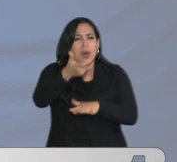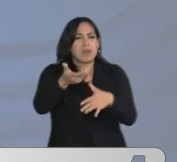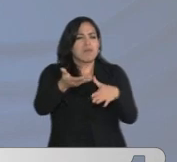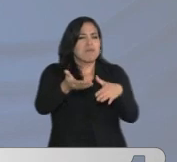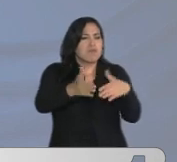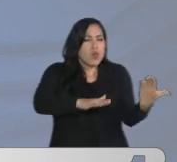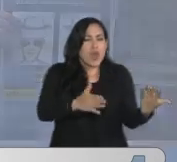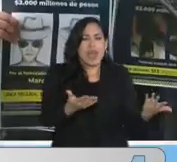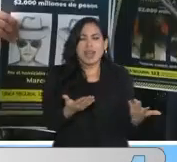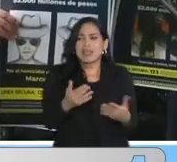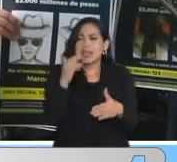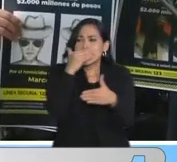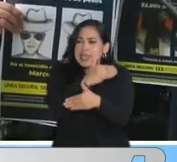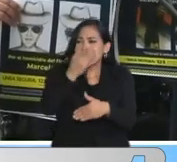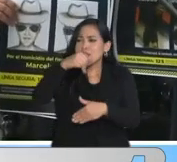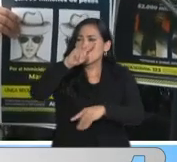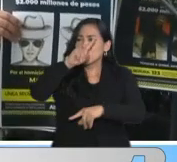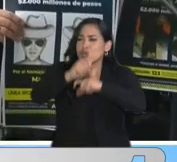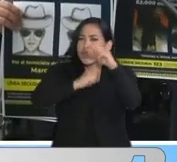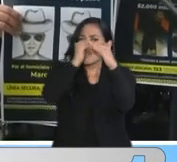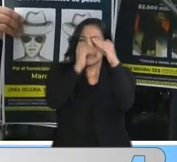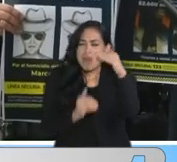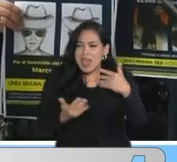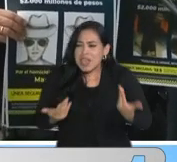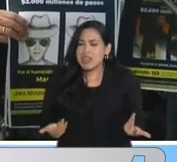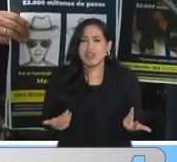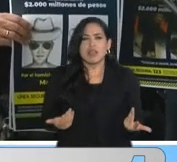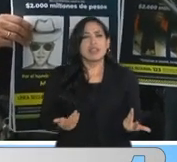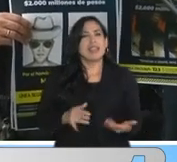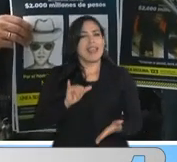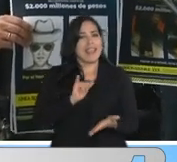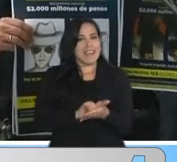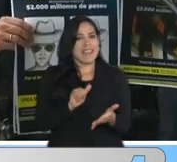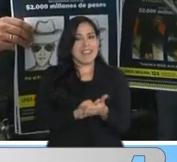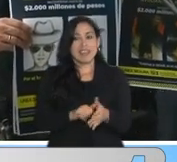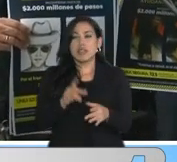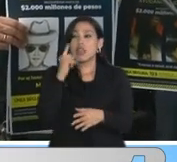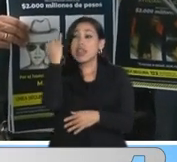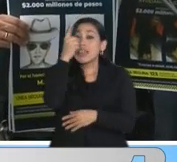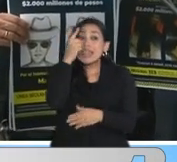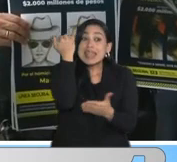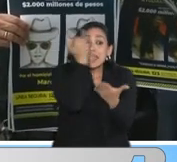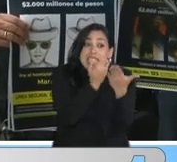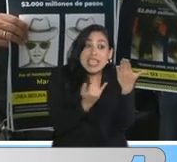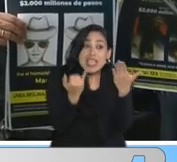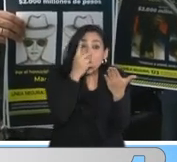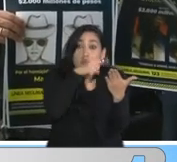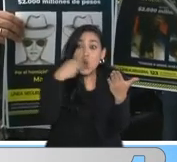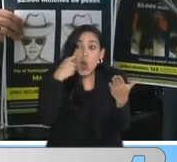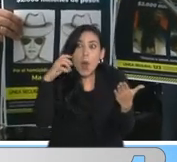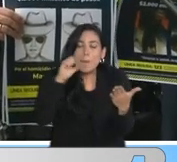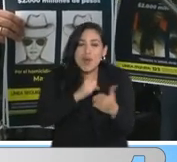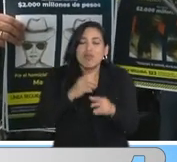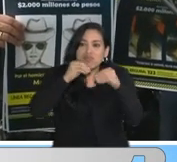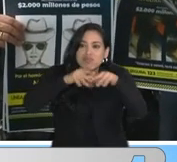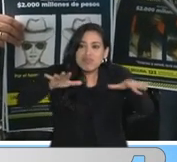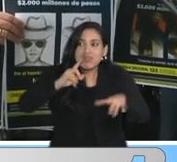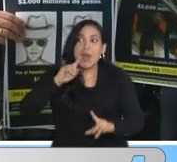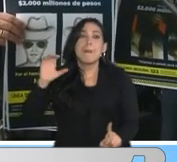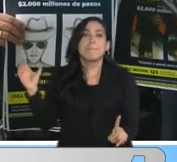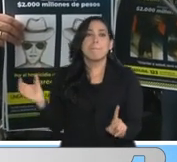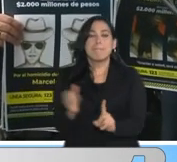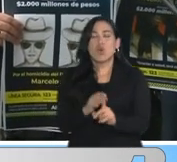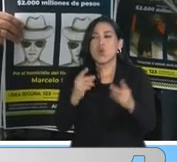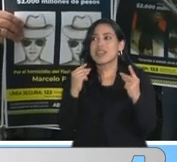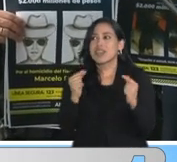en menores de edad, en donde a partir precisamente de estas imágenes se han tenido resultados rápidos,